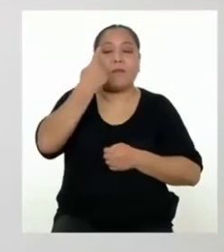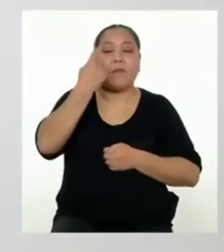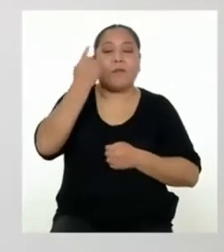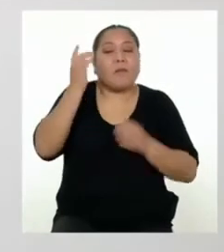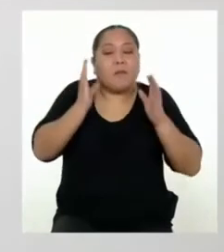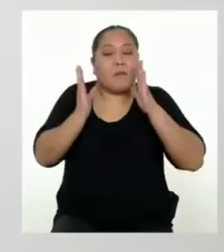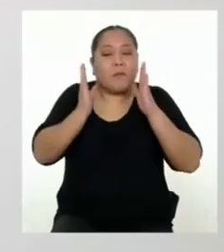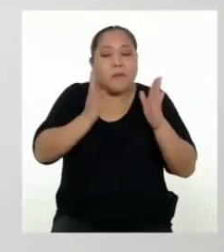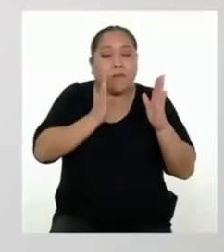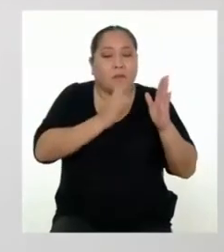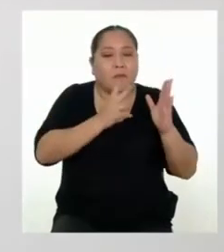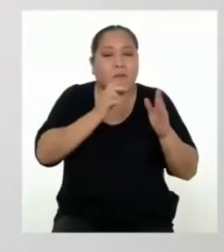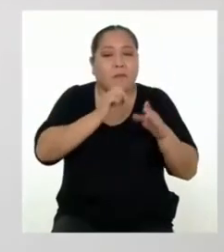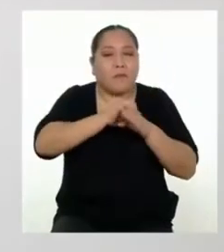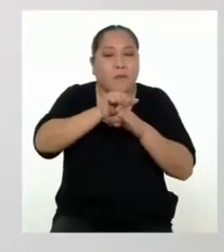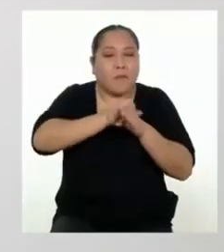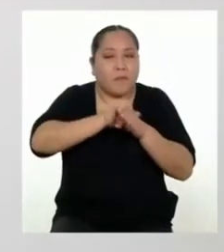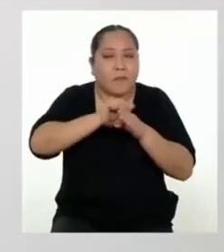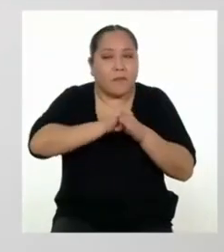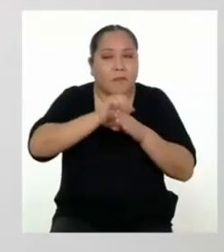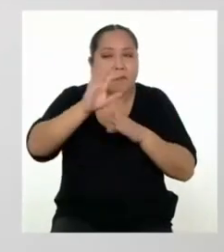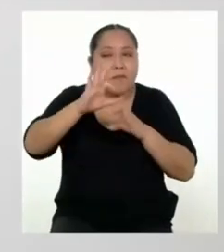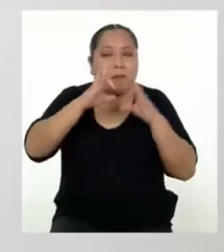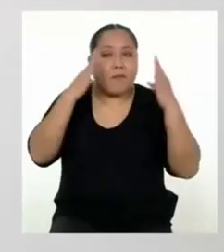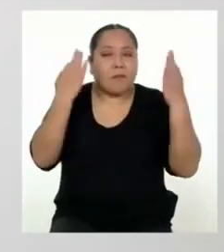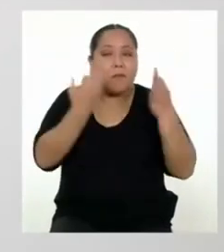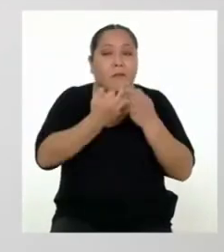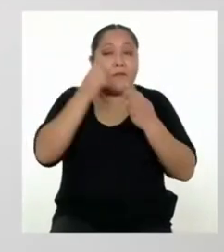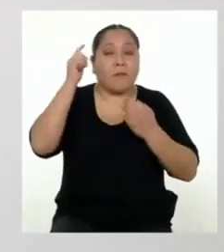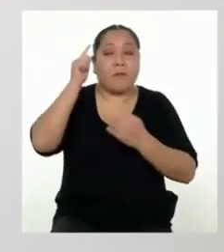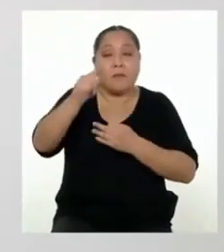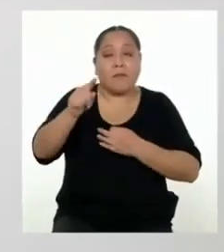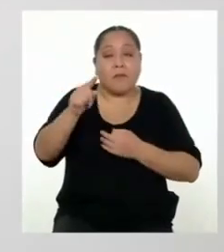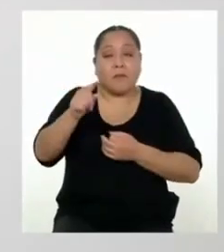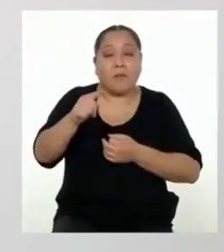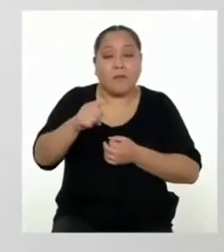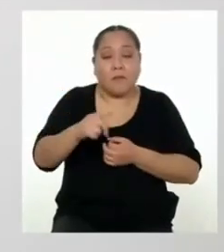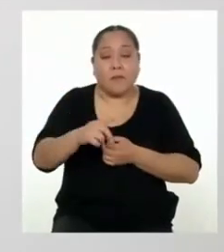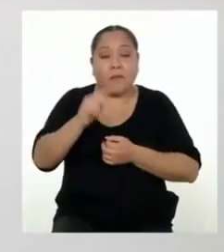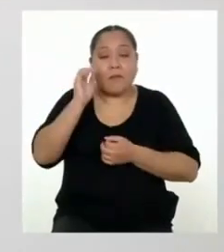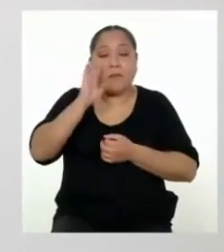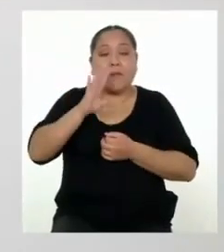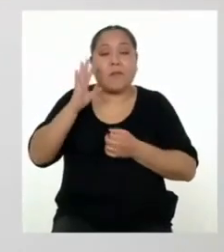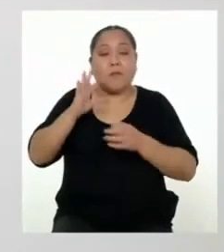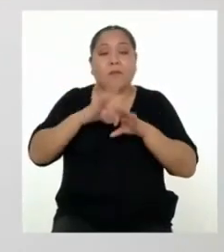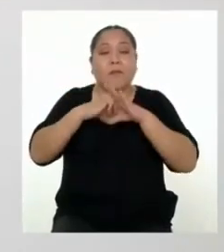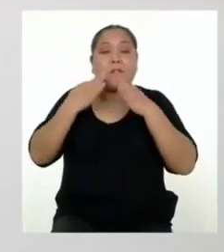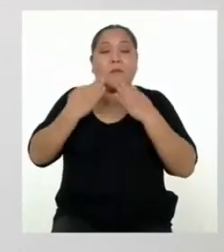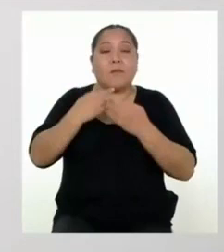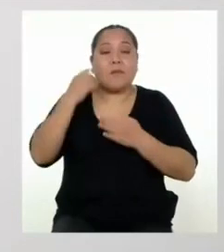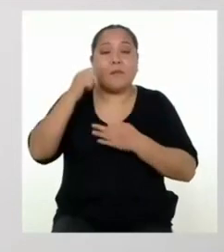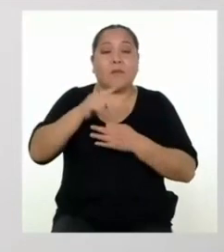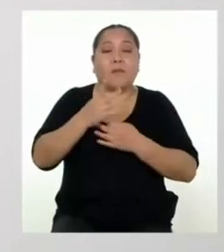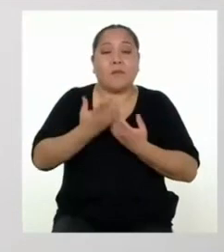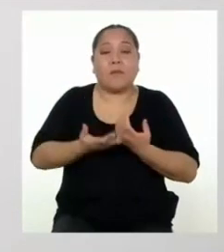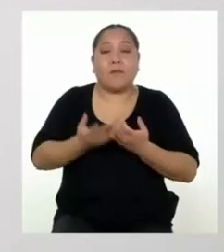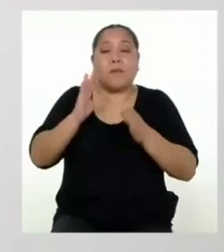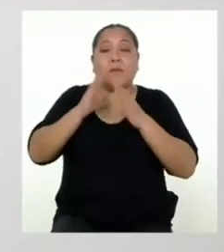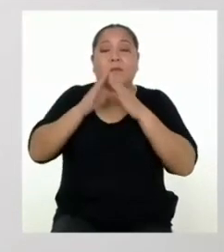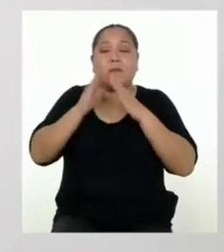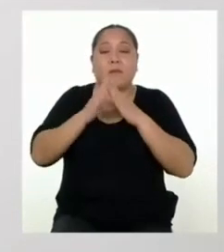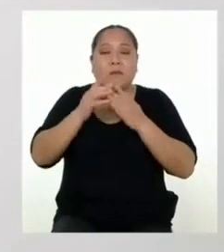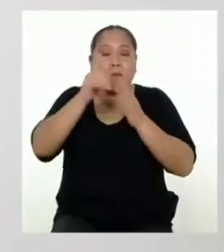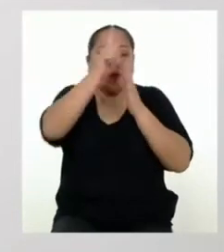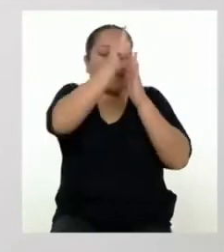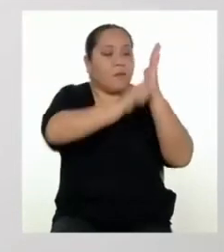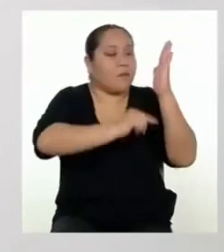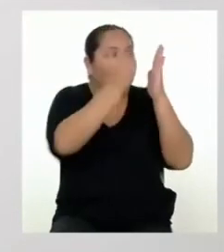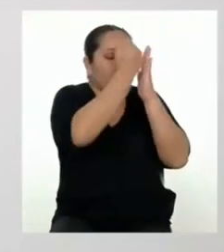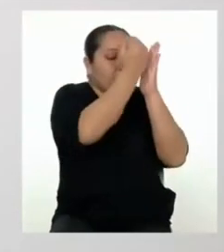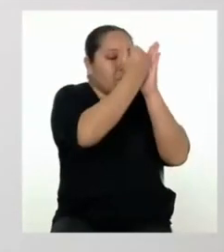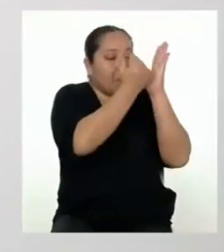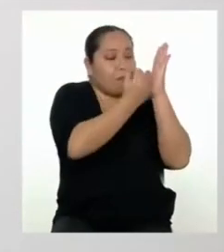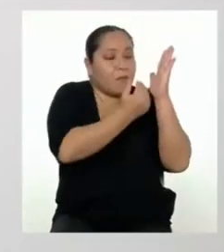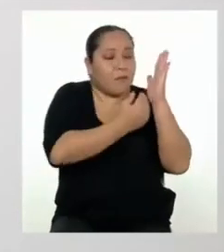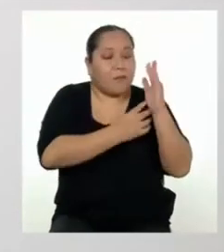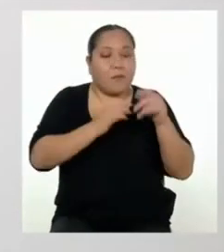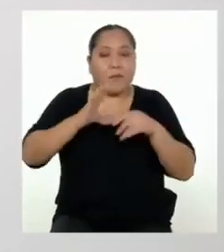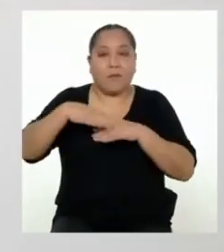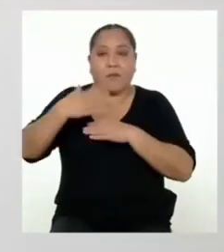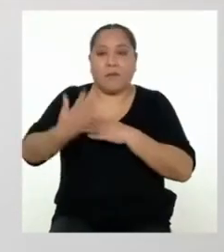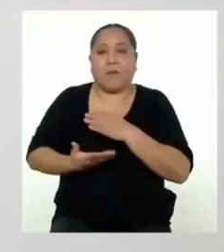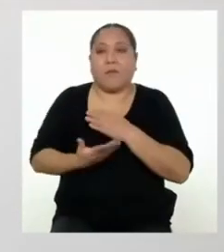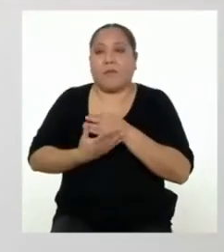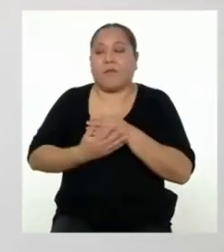prácticas que tu familia y tú tienen sobre el consumo de luz en casa. Hagamos un listado de todas ellas. Luego,